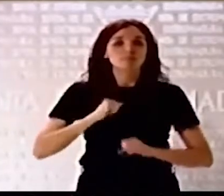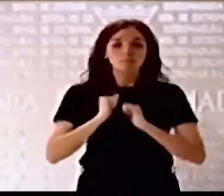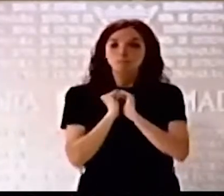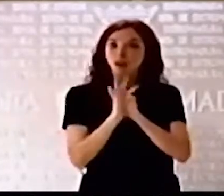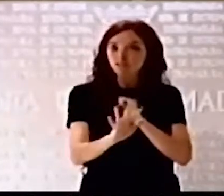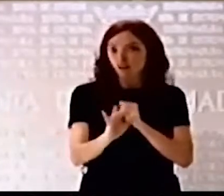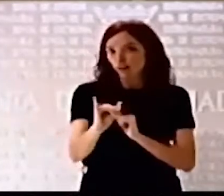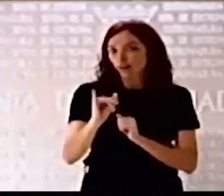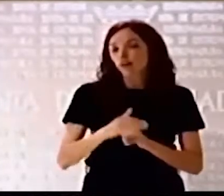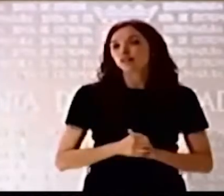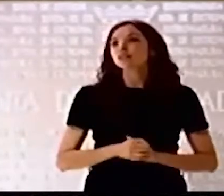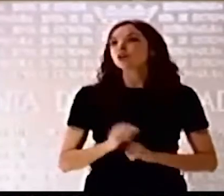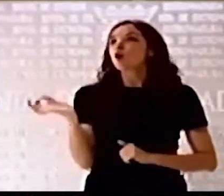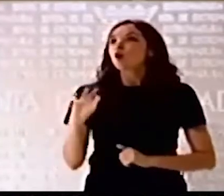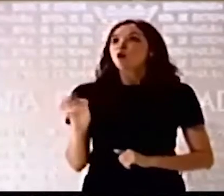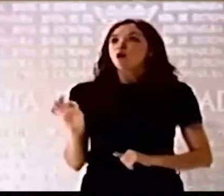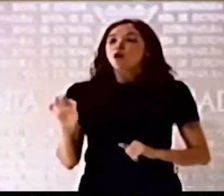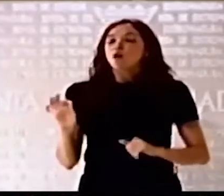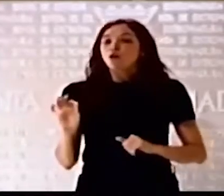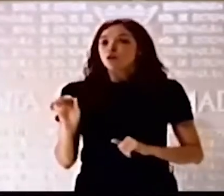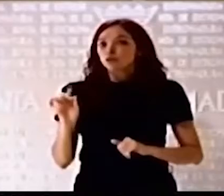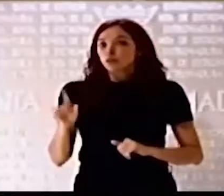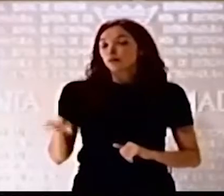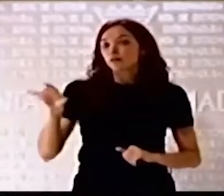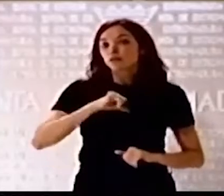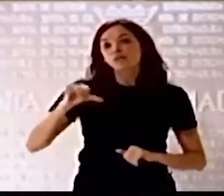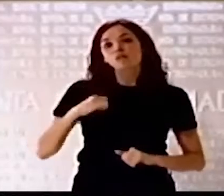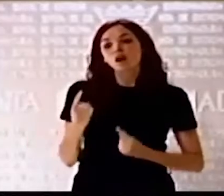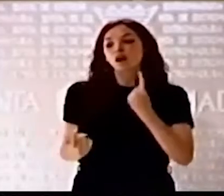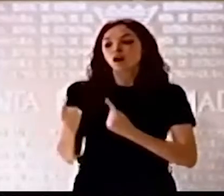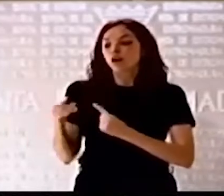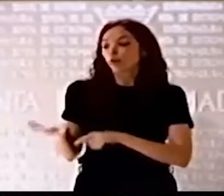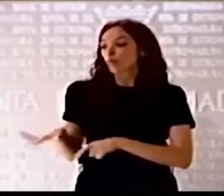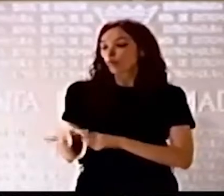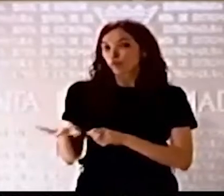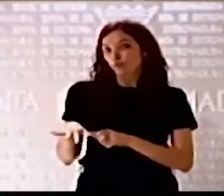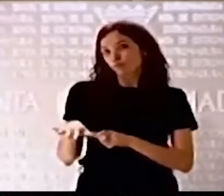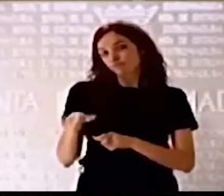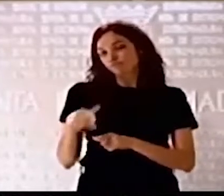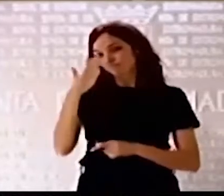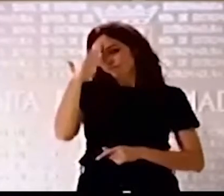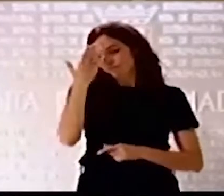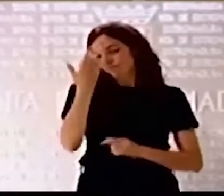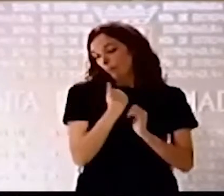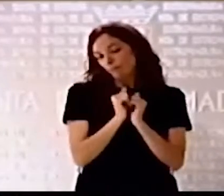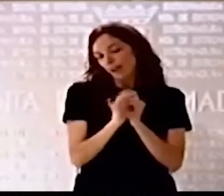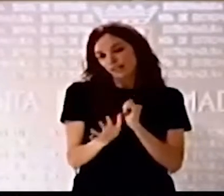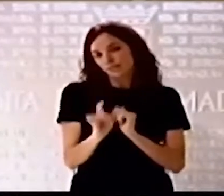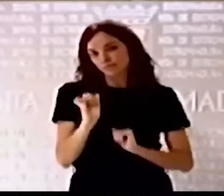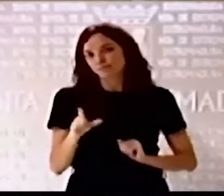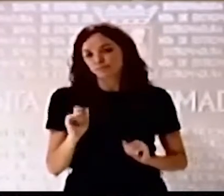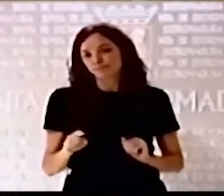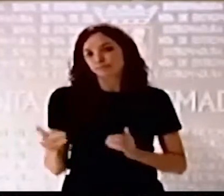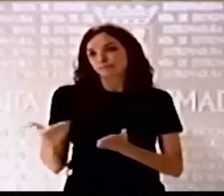o que tienen algunas zonas que, fundamentalmente eso, que tienen playas y que lo están